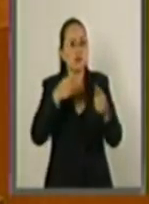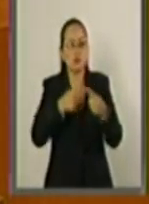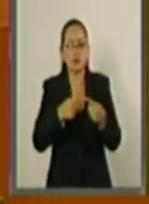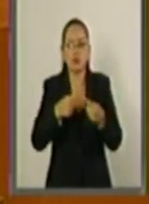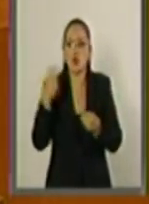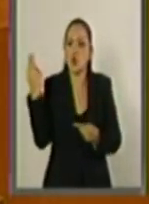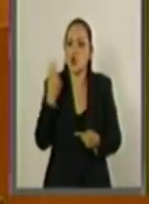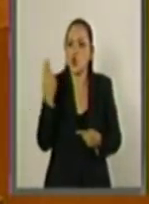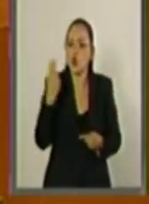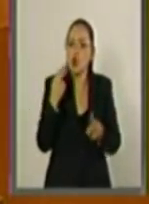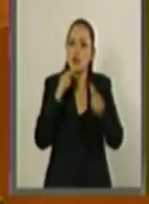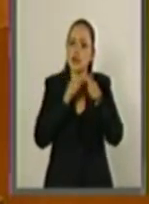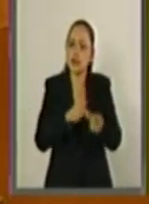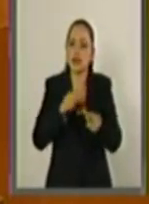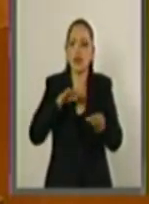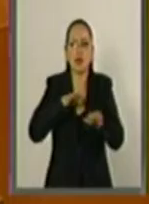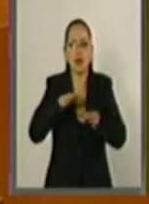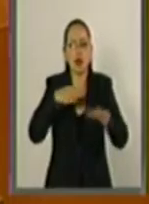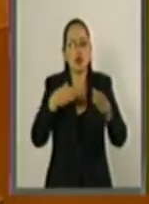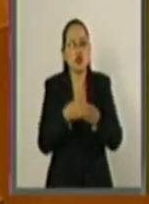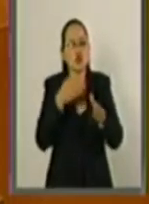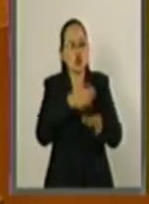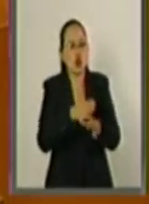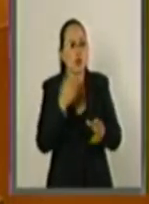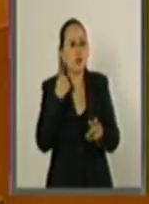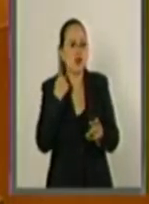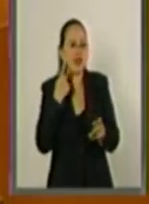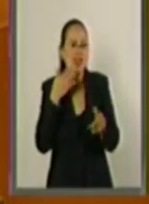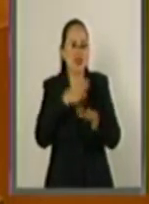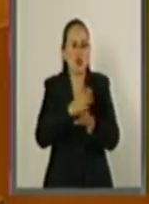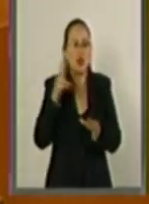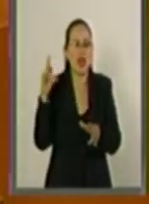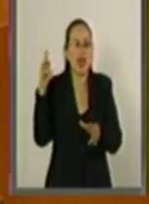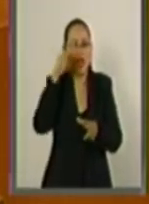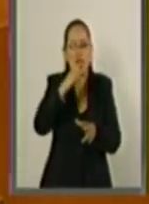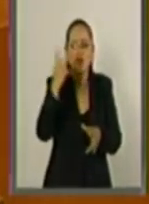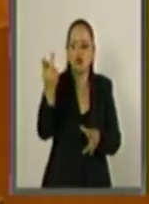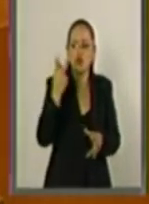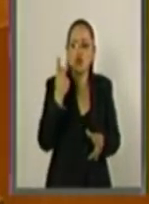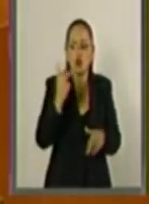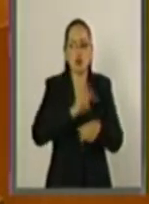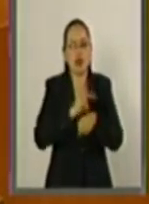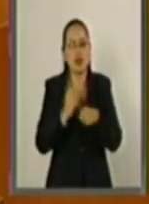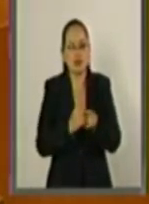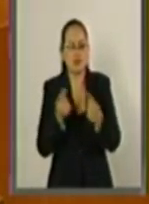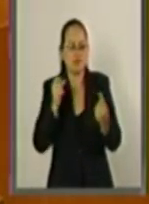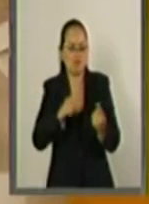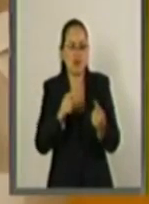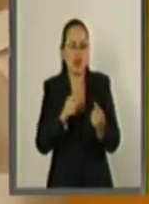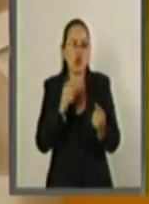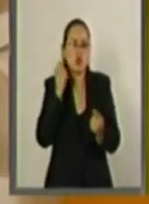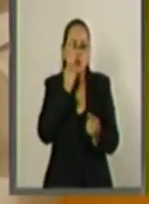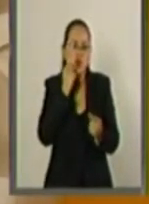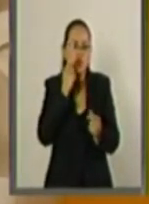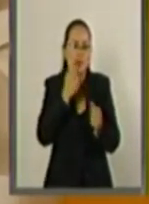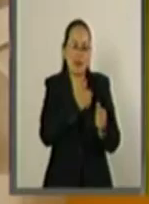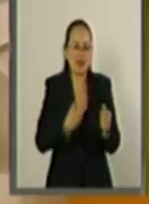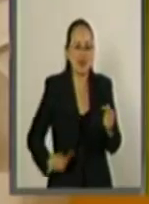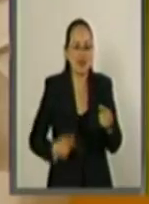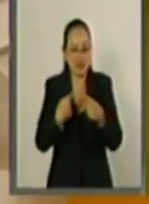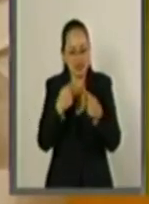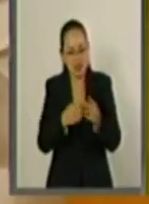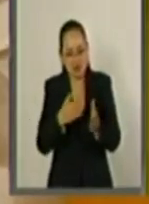urgencia de continuar trabajando en el diseño de una política aeronáutica transversal y transeccional. La